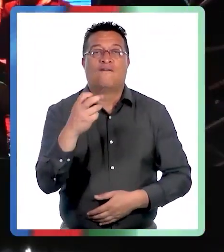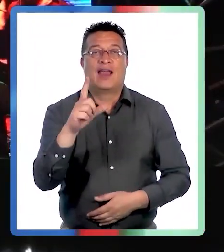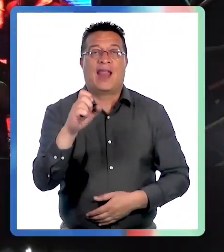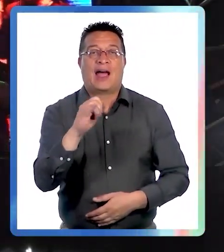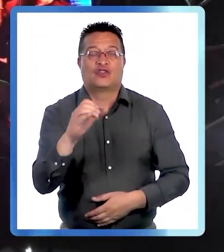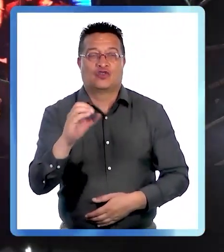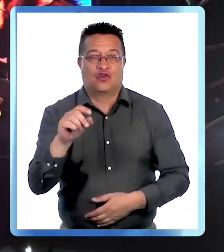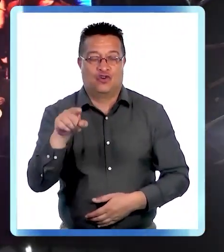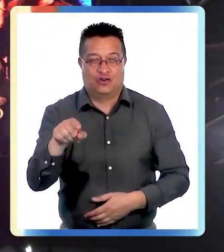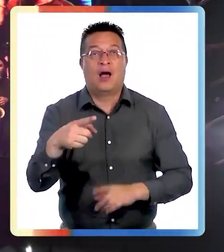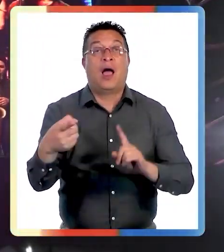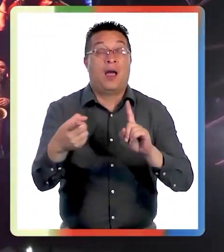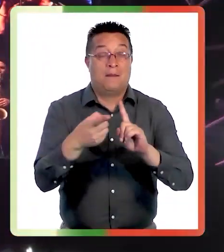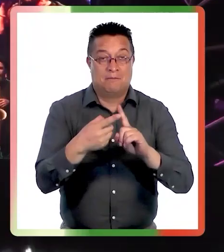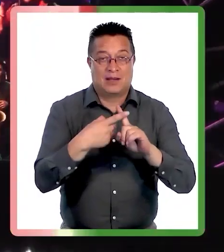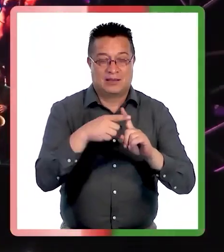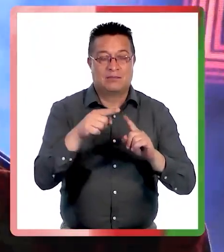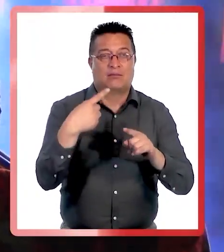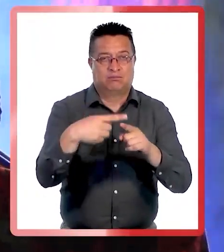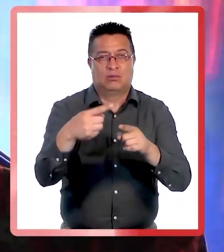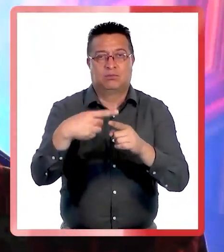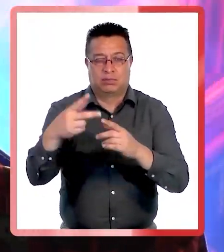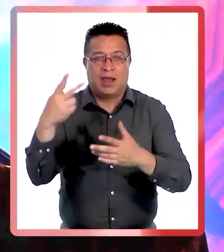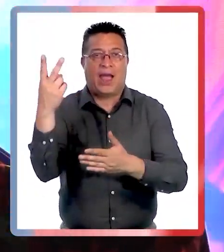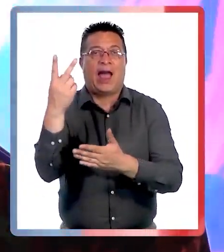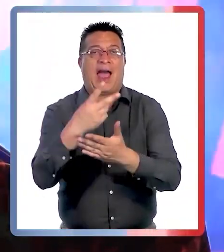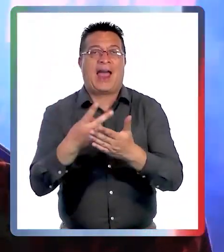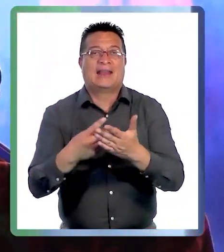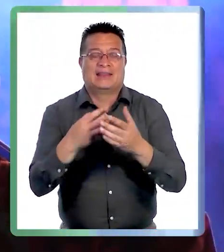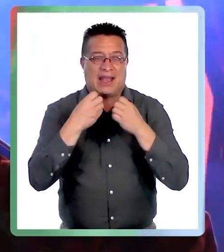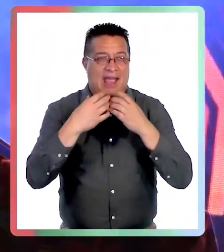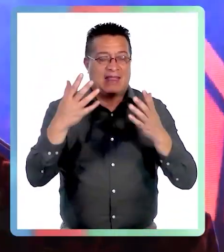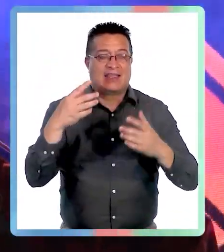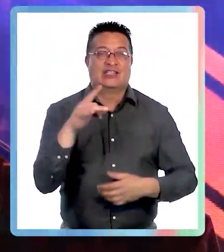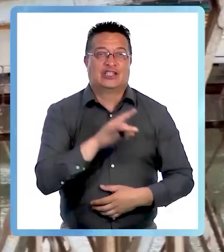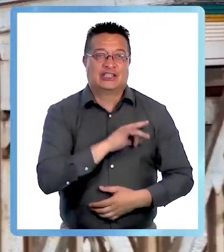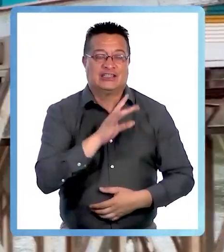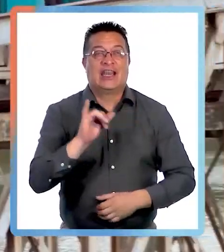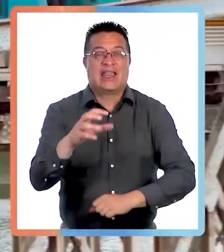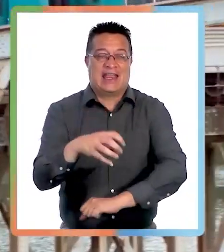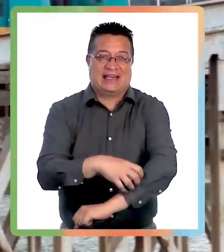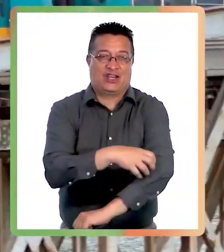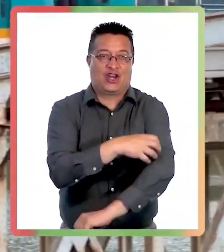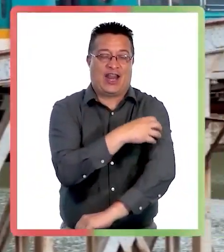con la participación de destacados artistas nacionales y regionales.